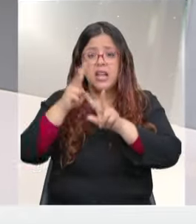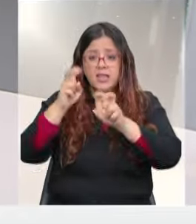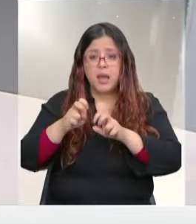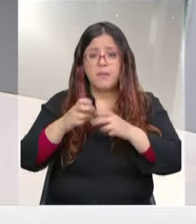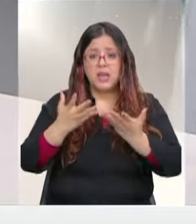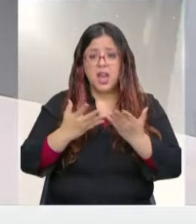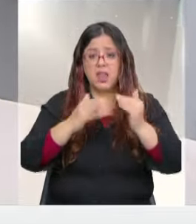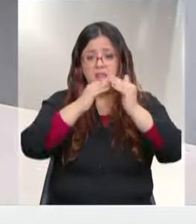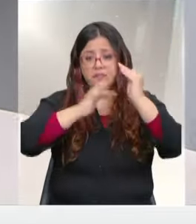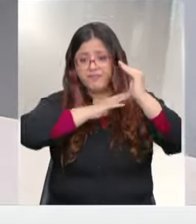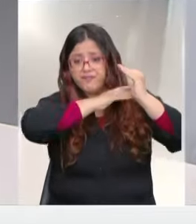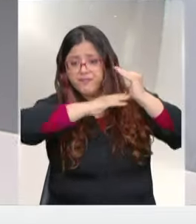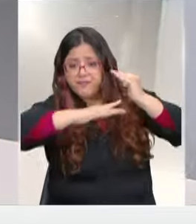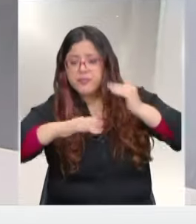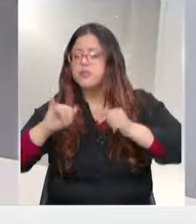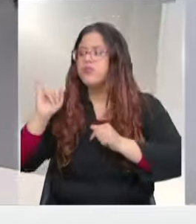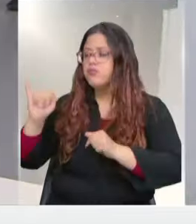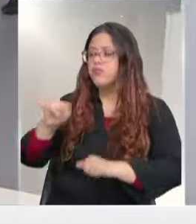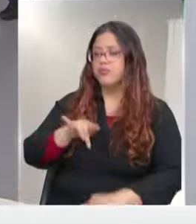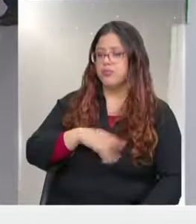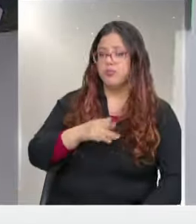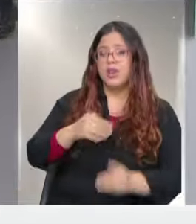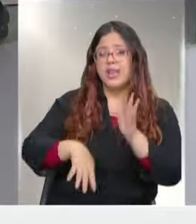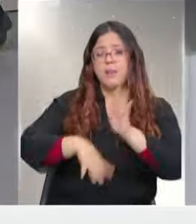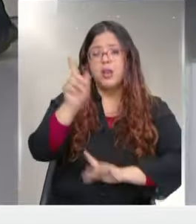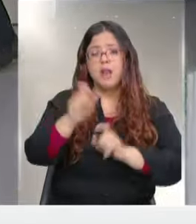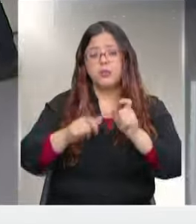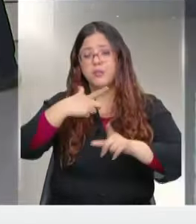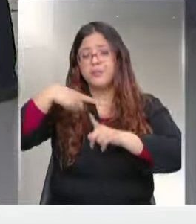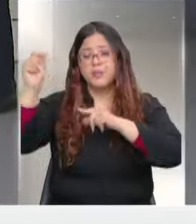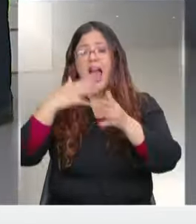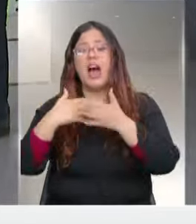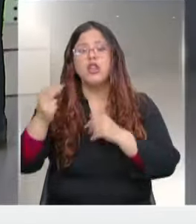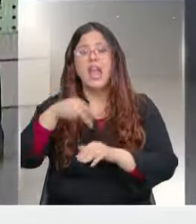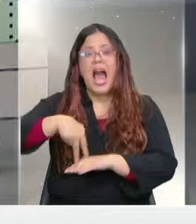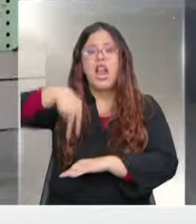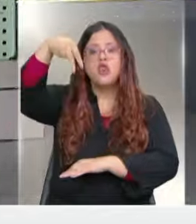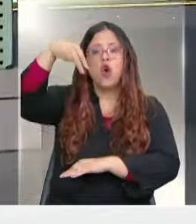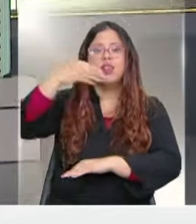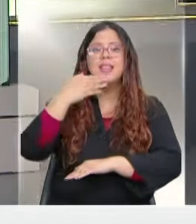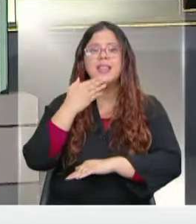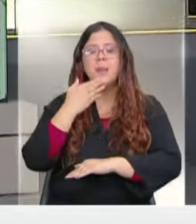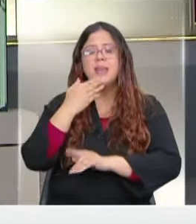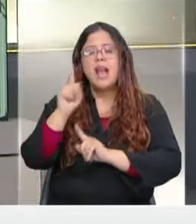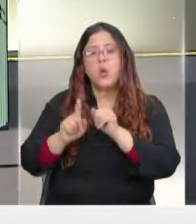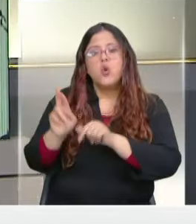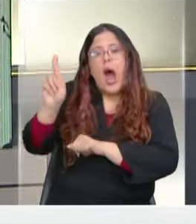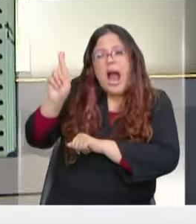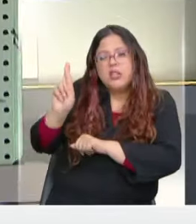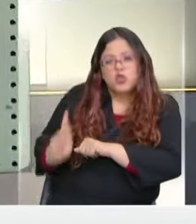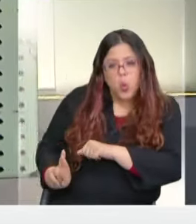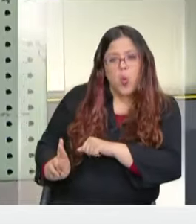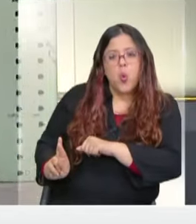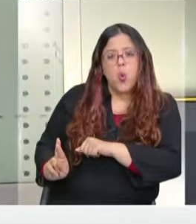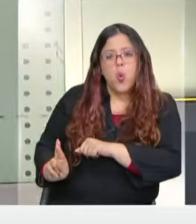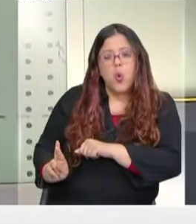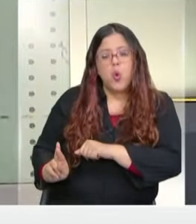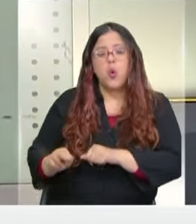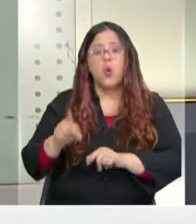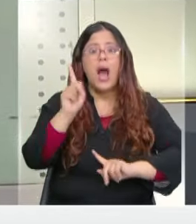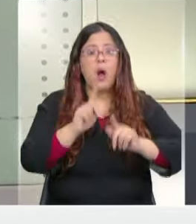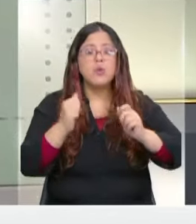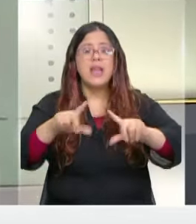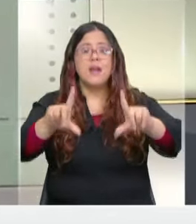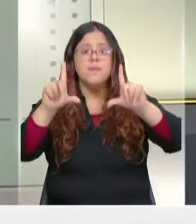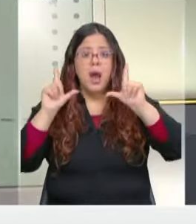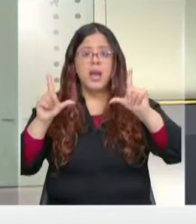también. Lamentablemente, aunque la gran mayoría de quienes evacuaron lo hicieron hacia el norte y más hacia el sur. De hecho, hubo imágenes